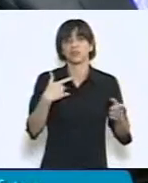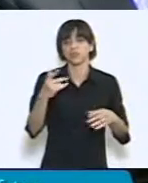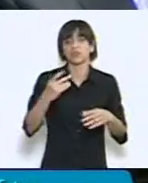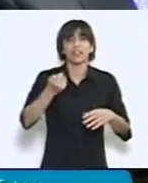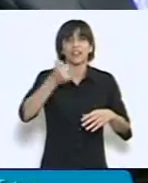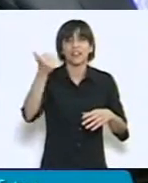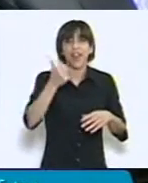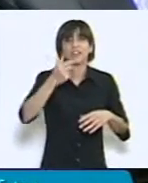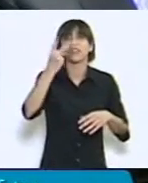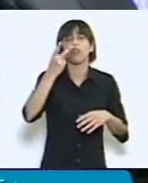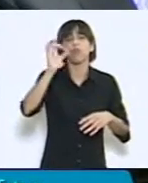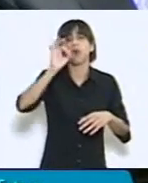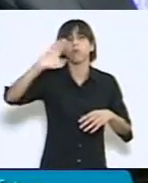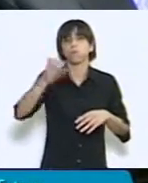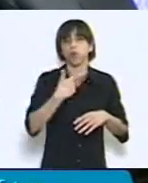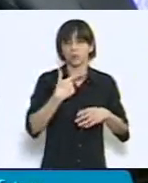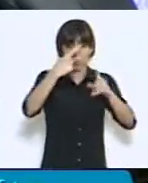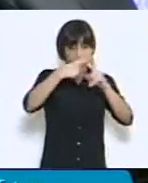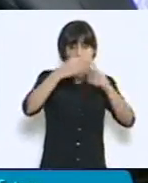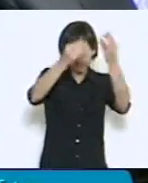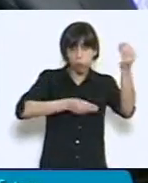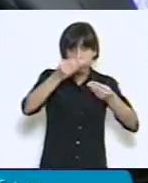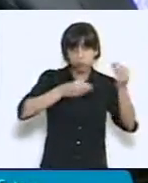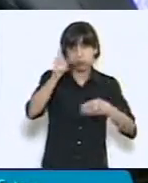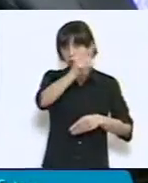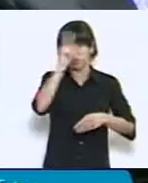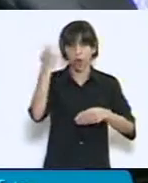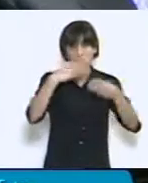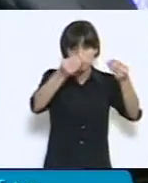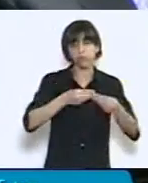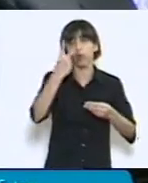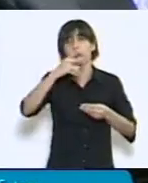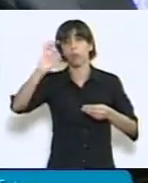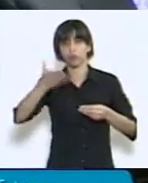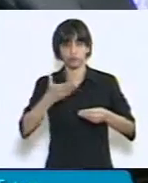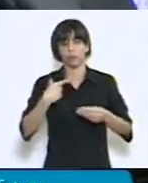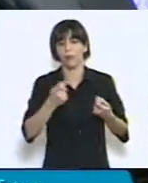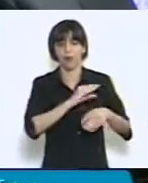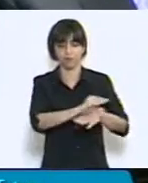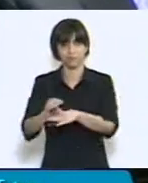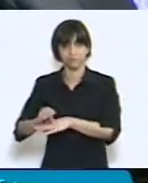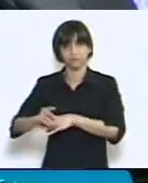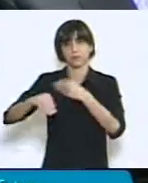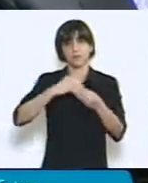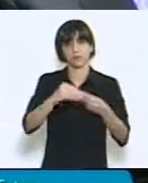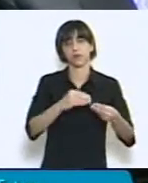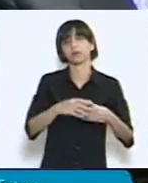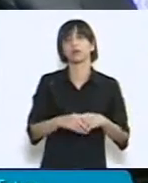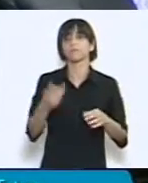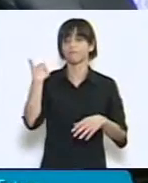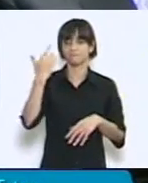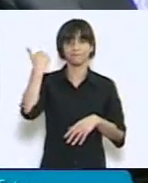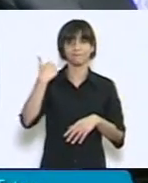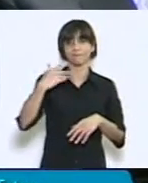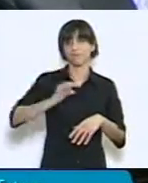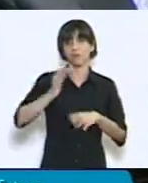2% del presupuesto nacional. En mi provincia, Santiago del Estero, hacia fines del año pasado, se habían